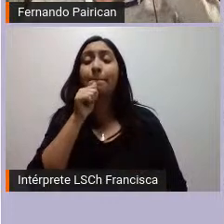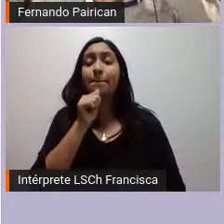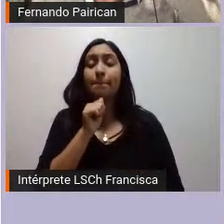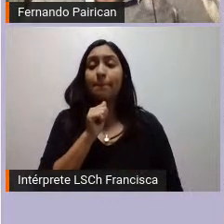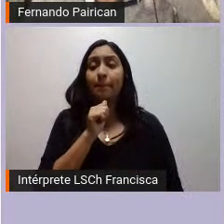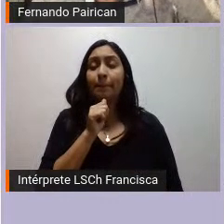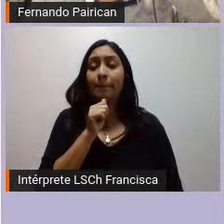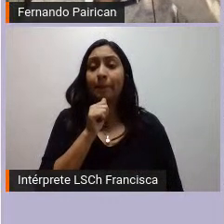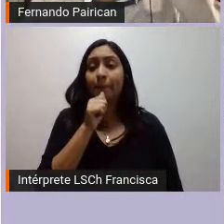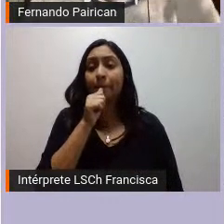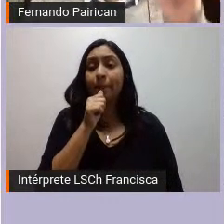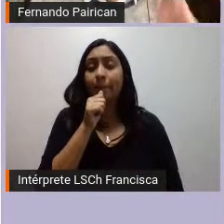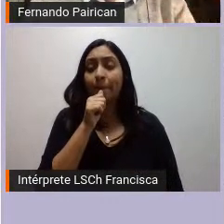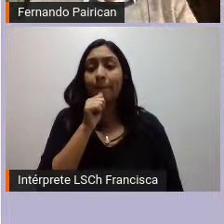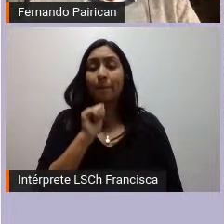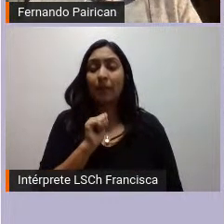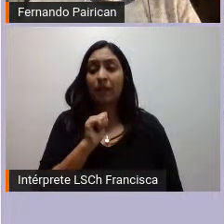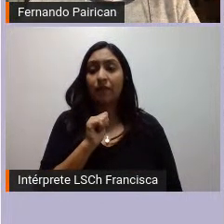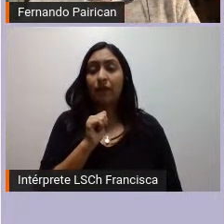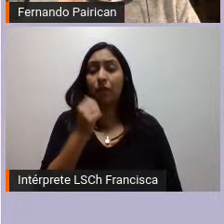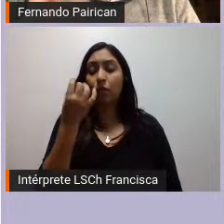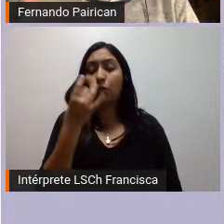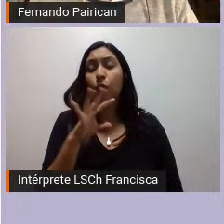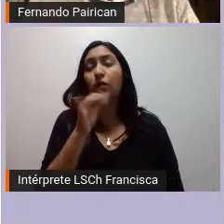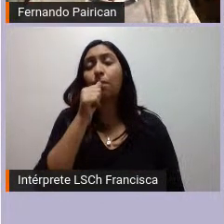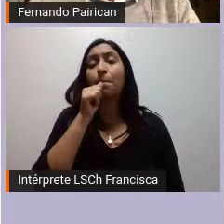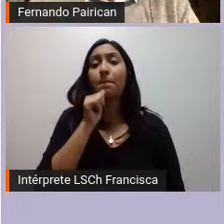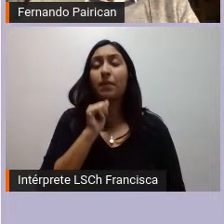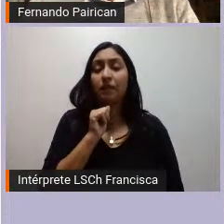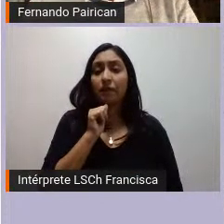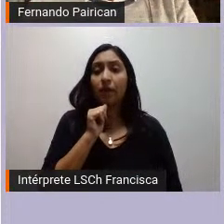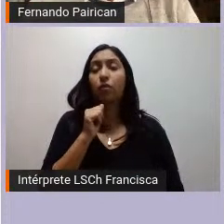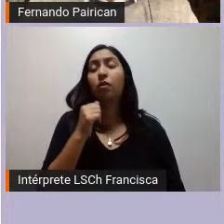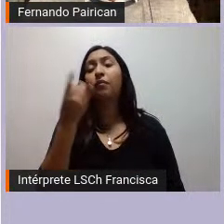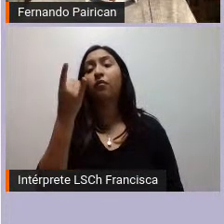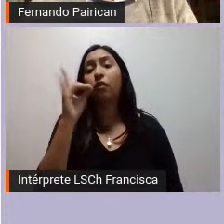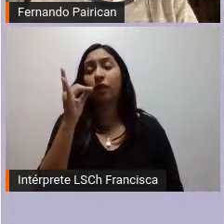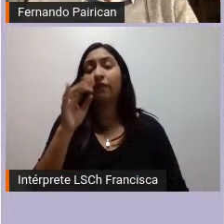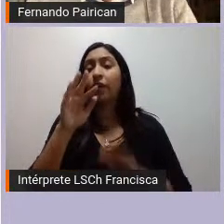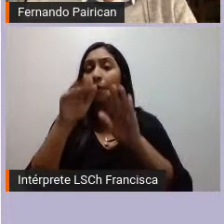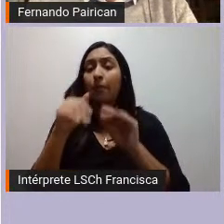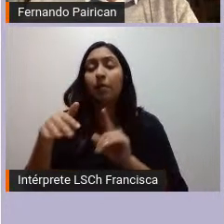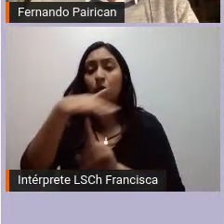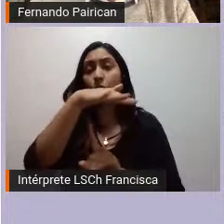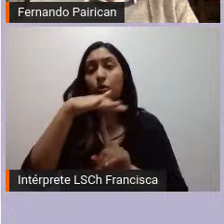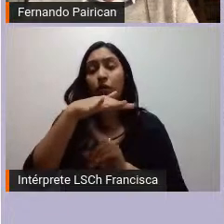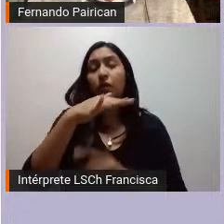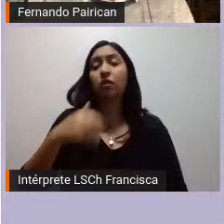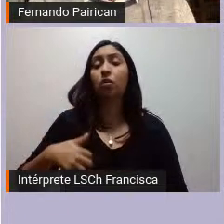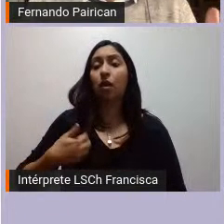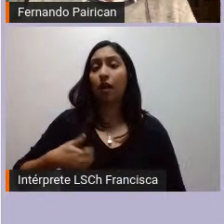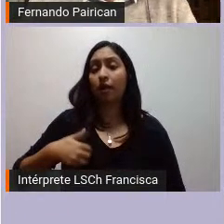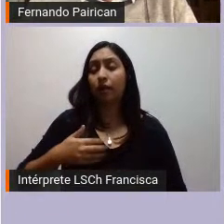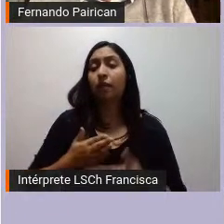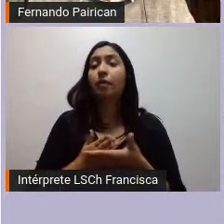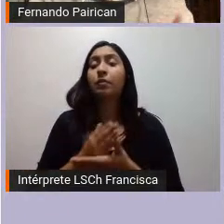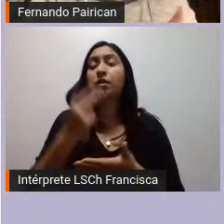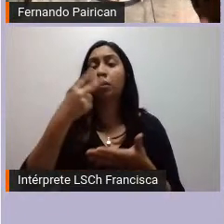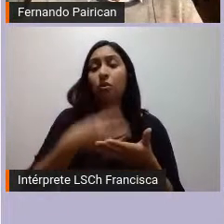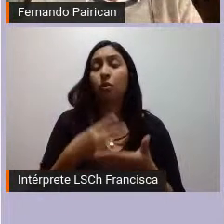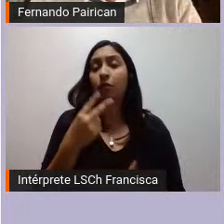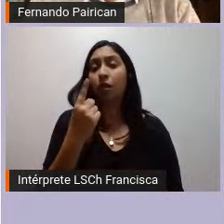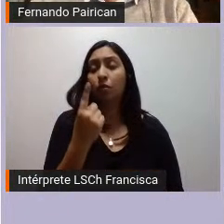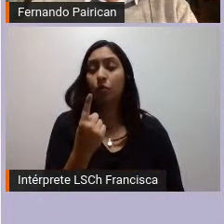para el proceso económico de Bolivia el mismo contexto que en Argentina comienza el 2001 una recesión económica que se desarrolla y que se